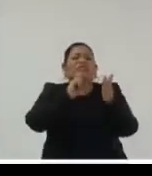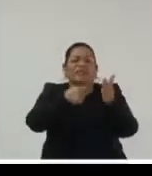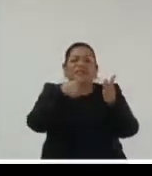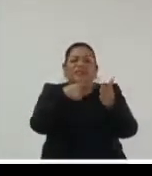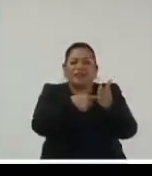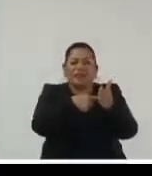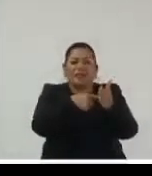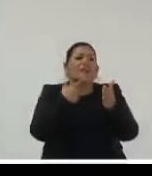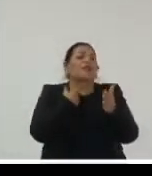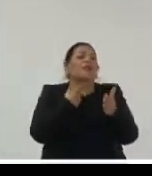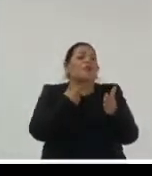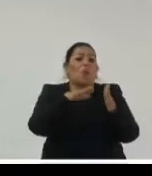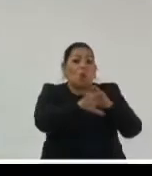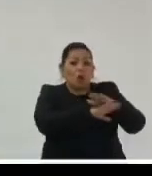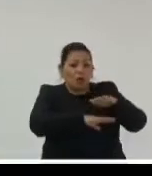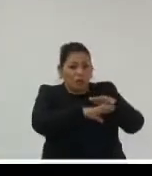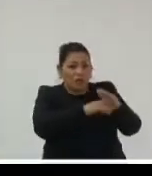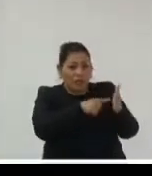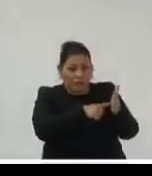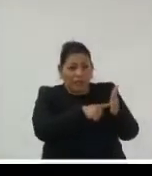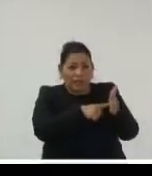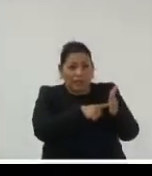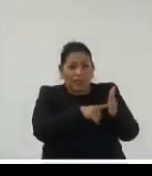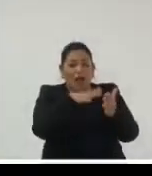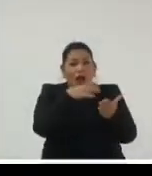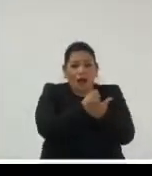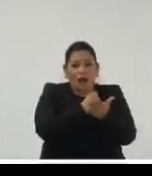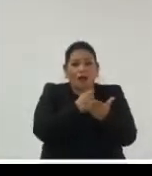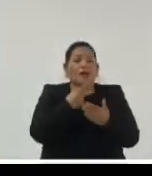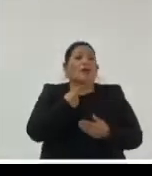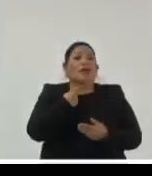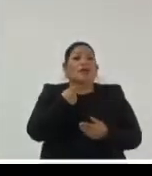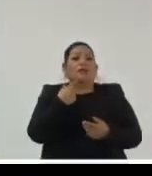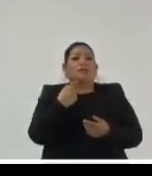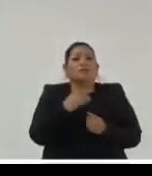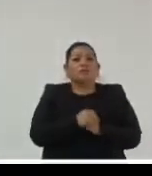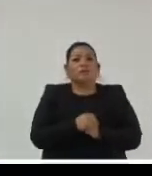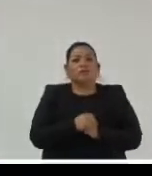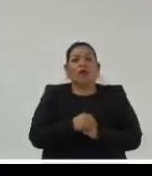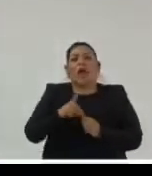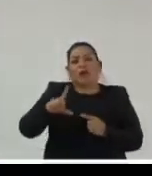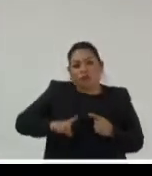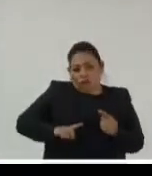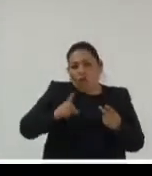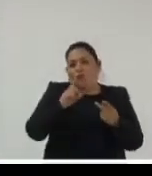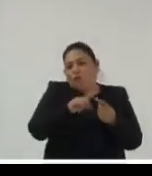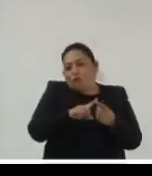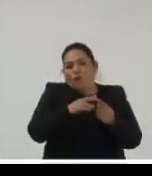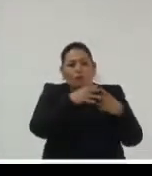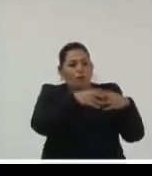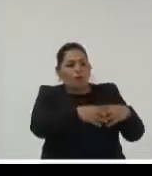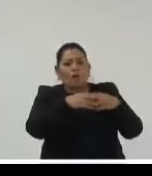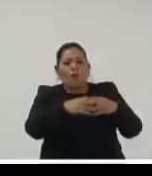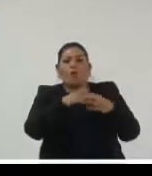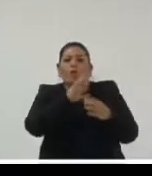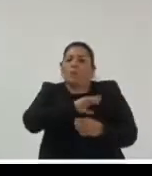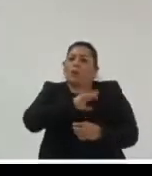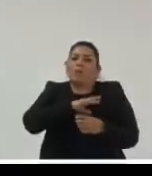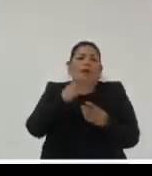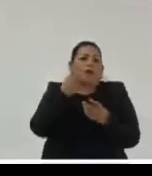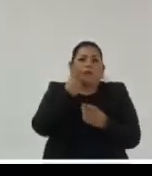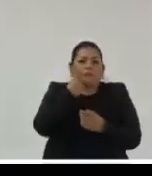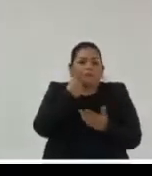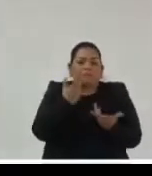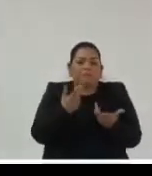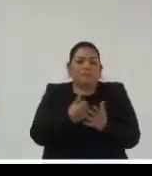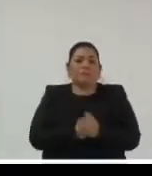decisiones de alcance público que se toman dentro de entes rectores dentro de gobiernos etcétera yo creo que y esto